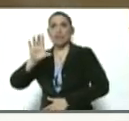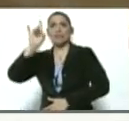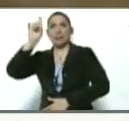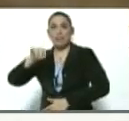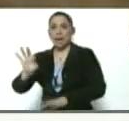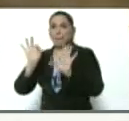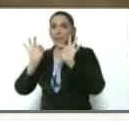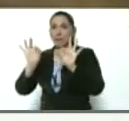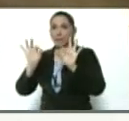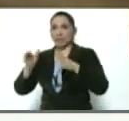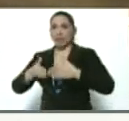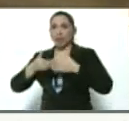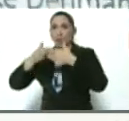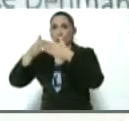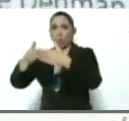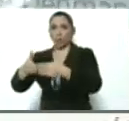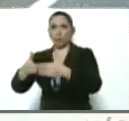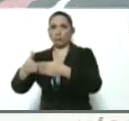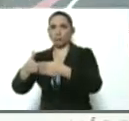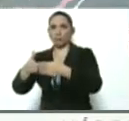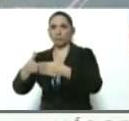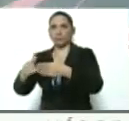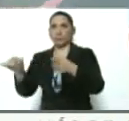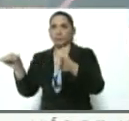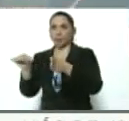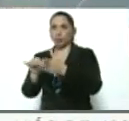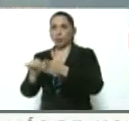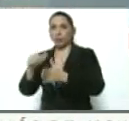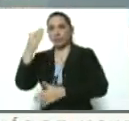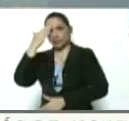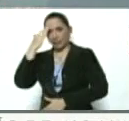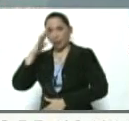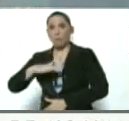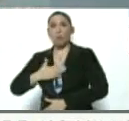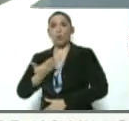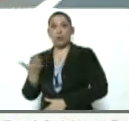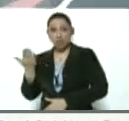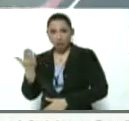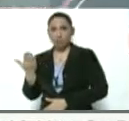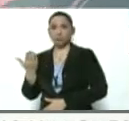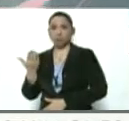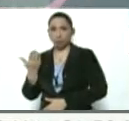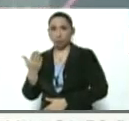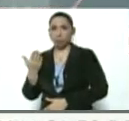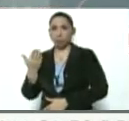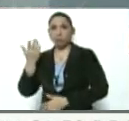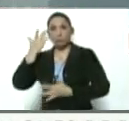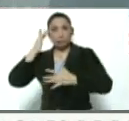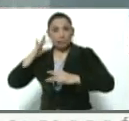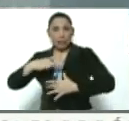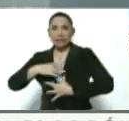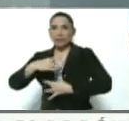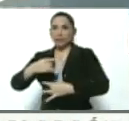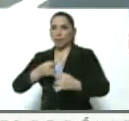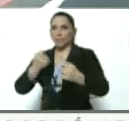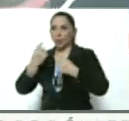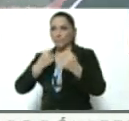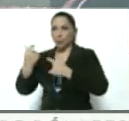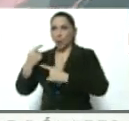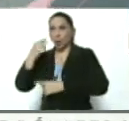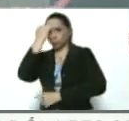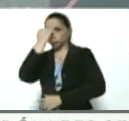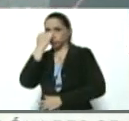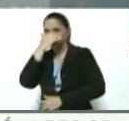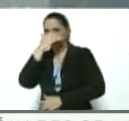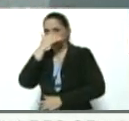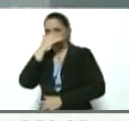puertos donde sabíamos que podía haber mayor intención de desembarco de estos mercenarios,